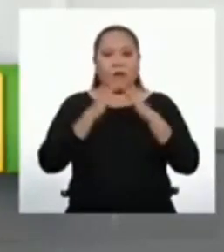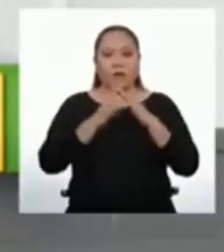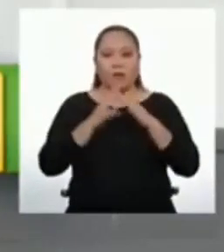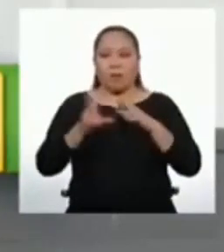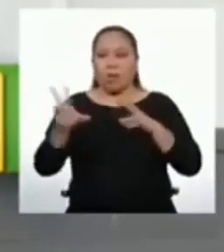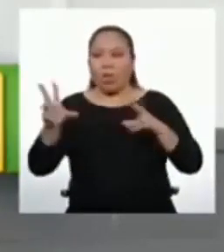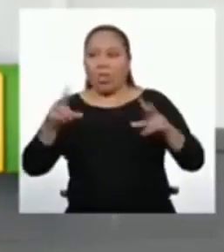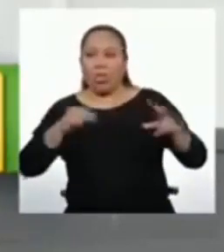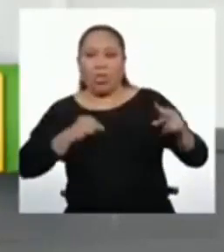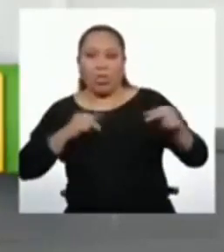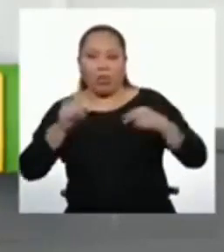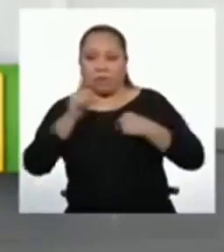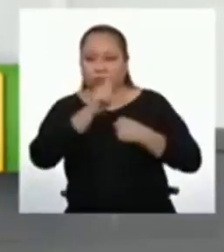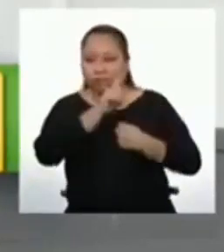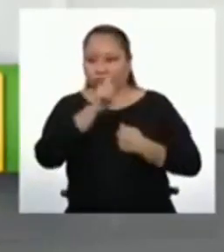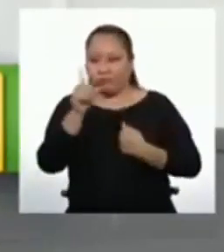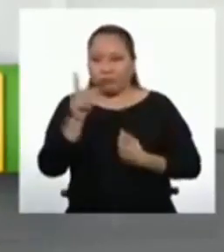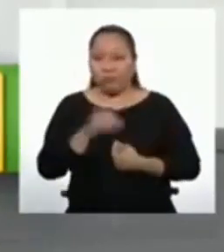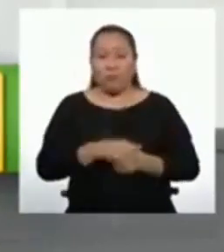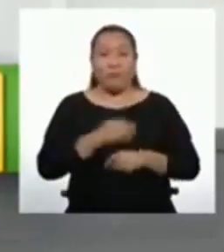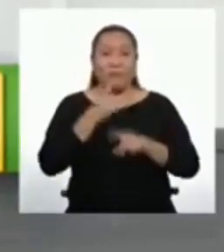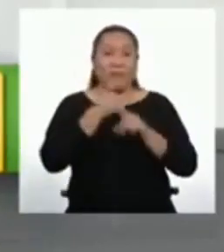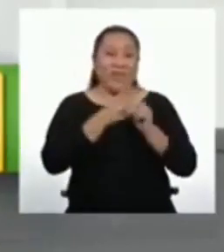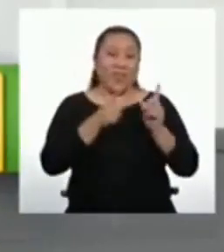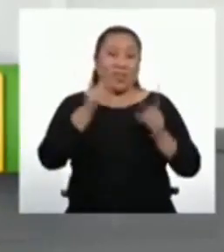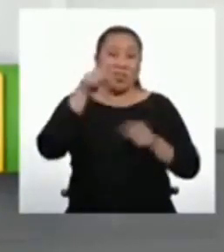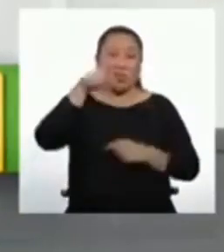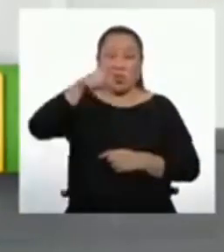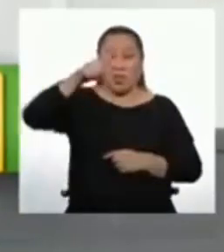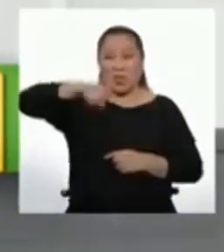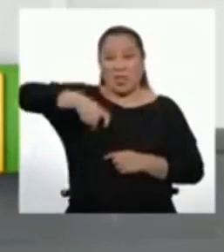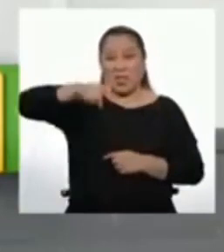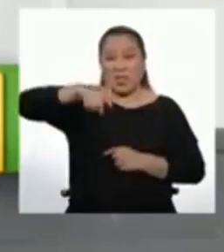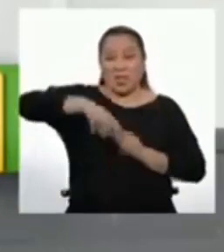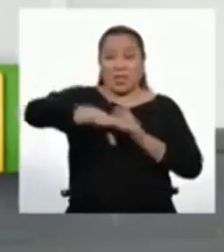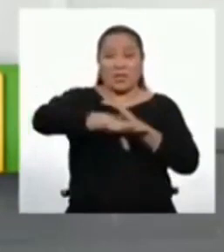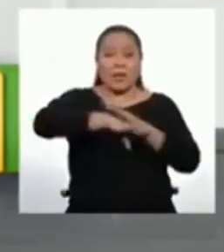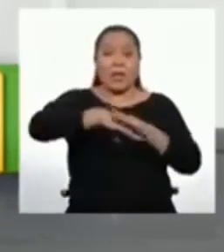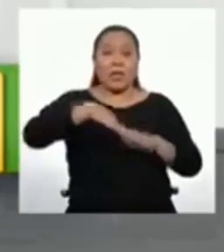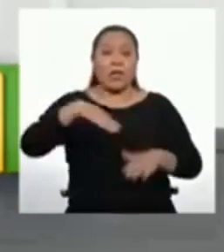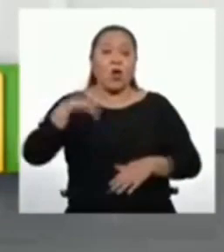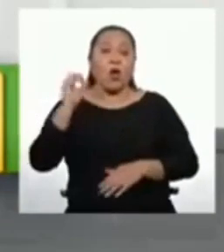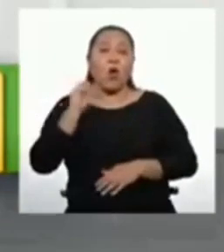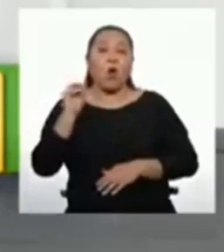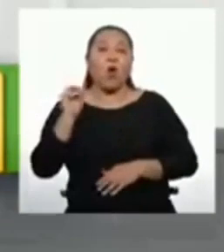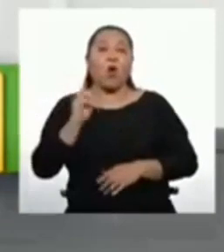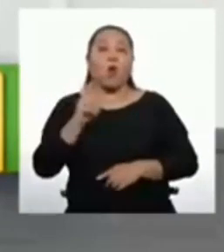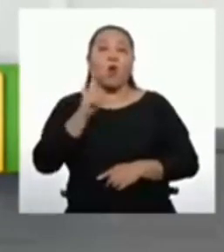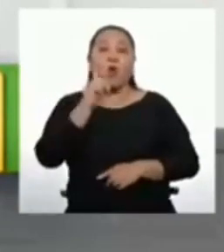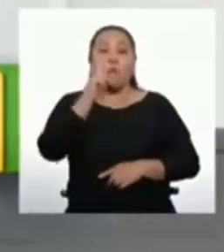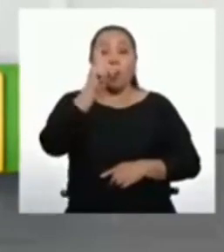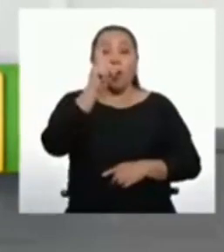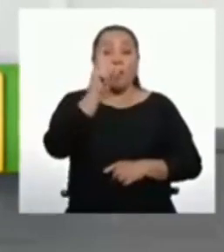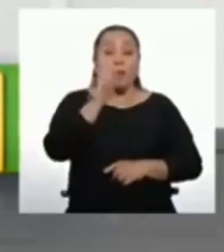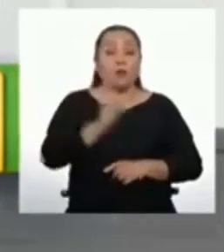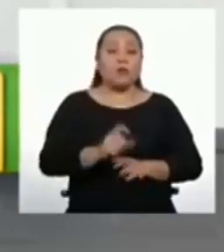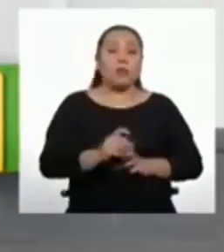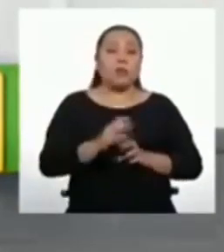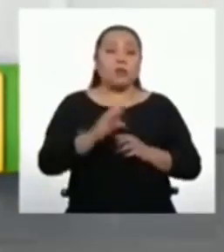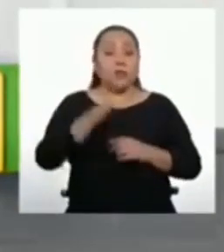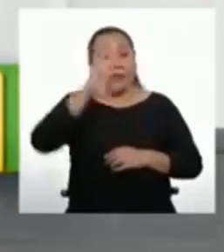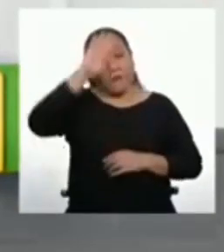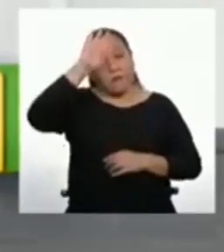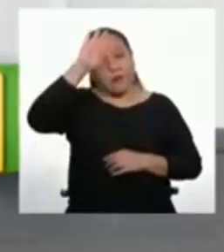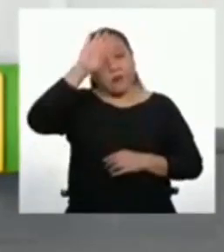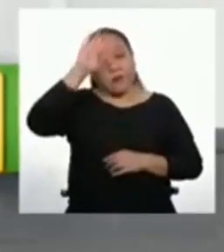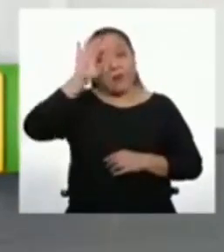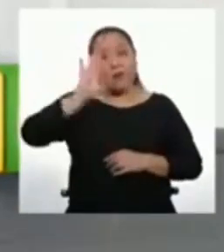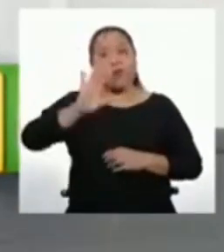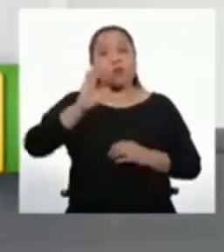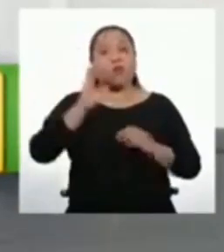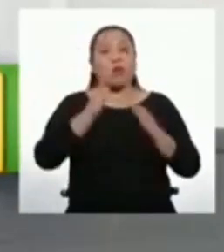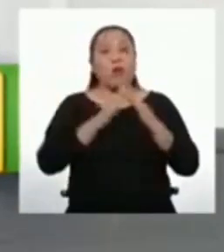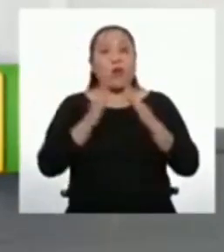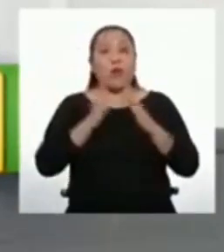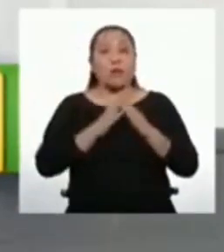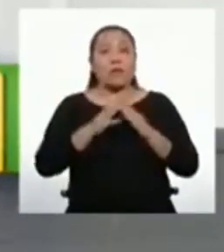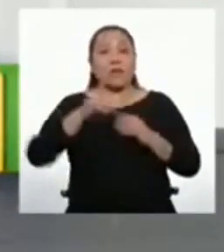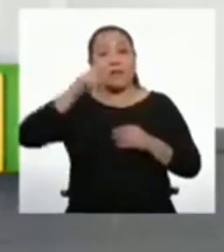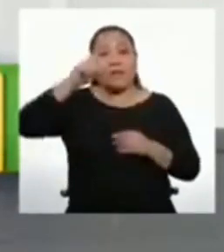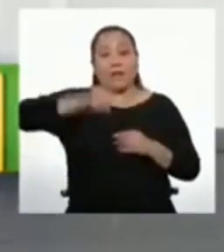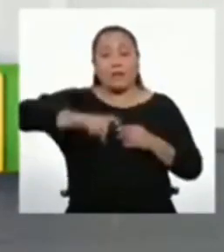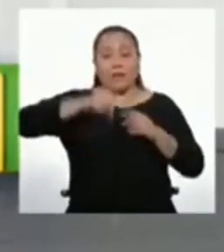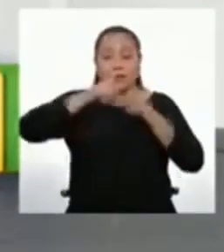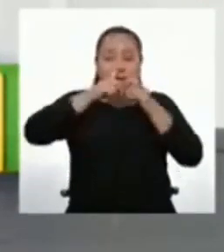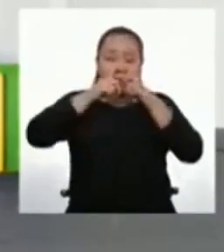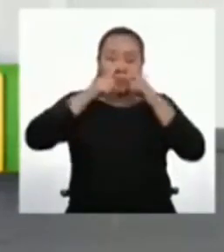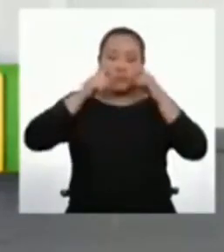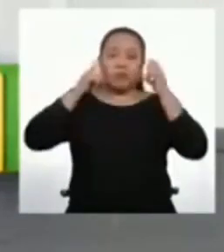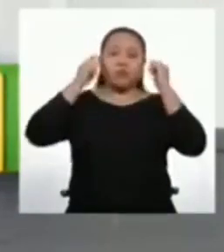Sin embargo, si fuera necesario salir o hay familiares enfermos en casa, es indispensable usar una mascarilla para